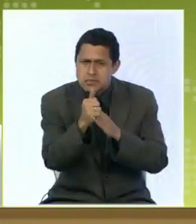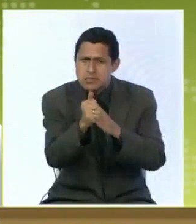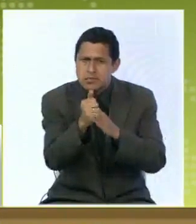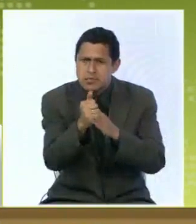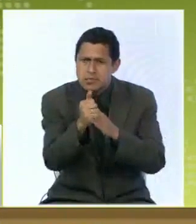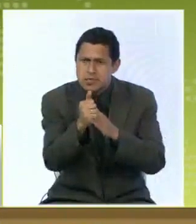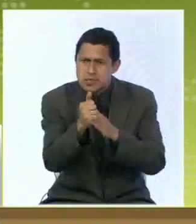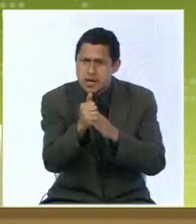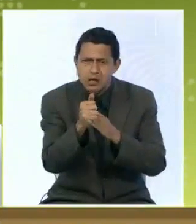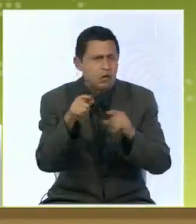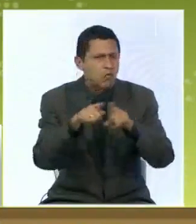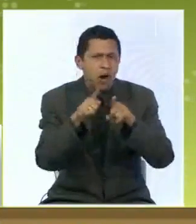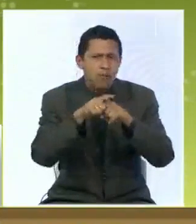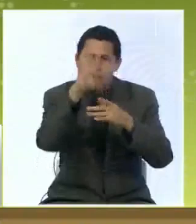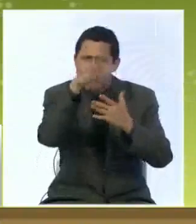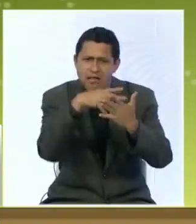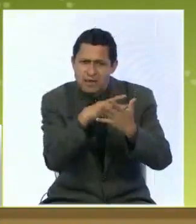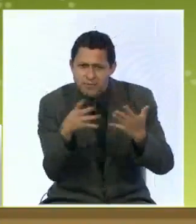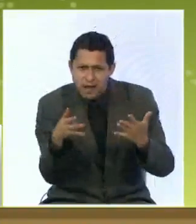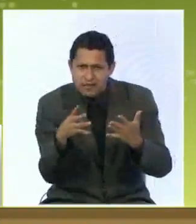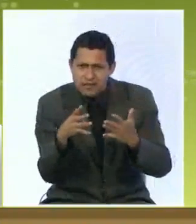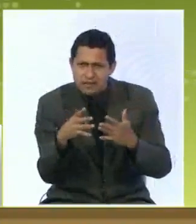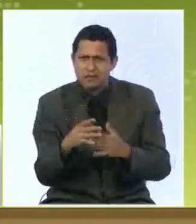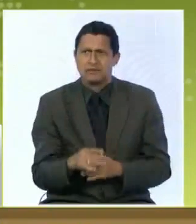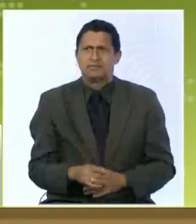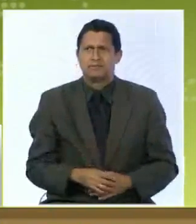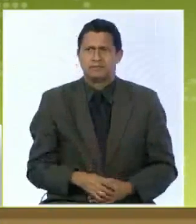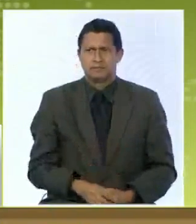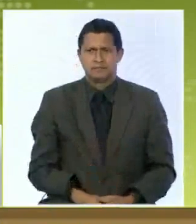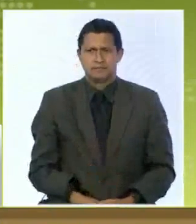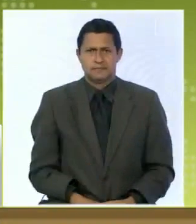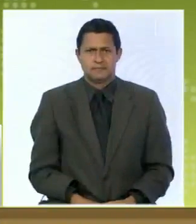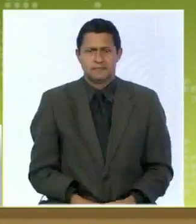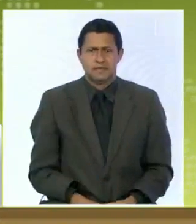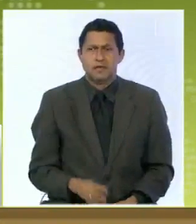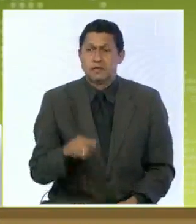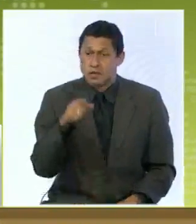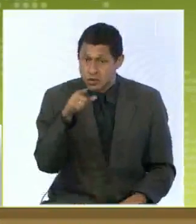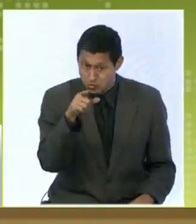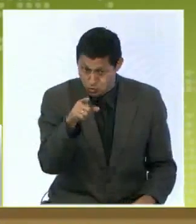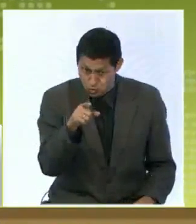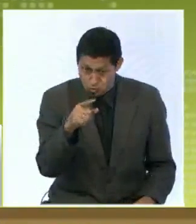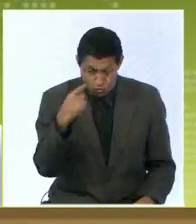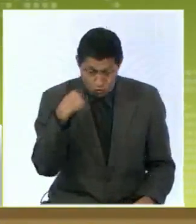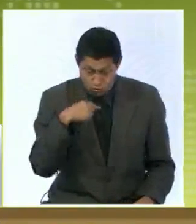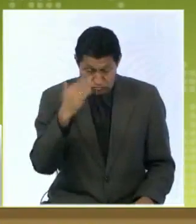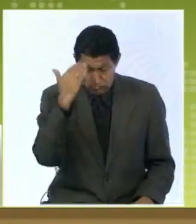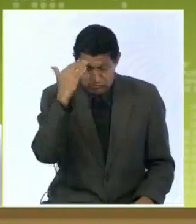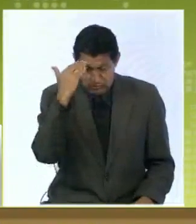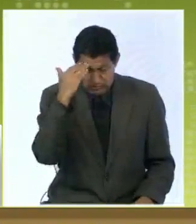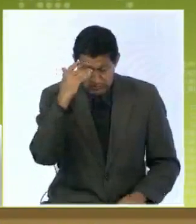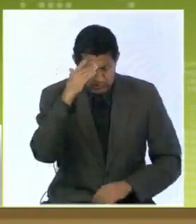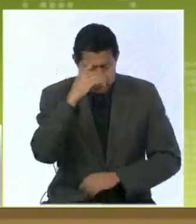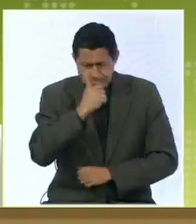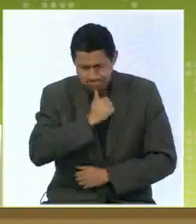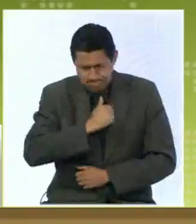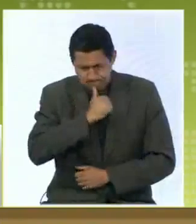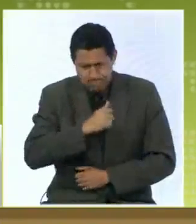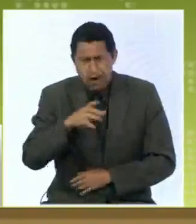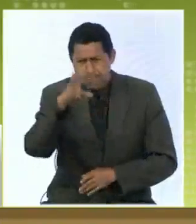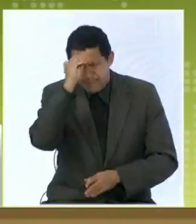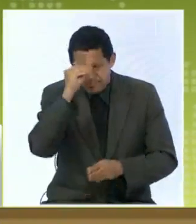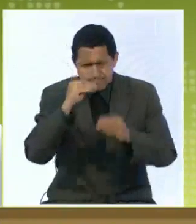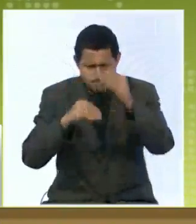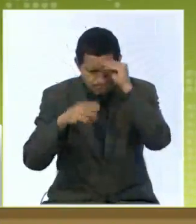fórmula matemática y es una fórmula automaestría es decir, si tú no logras disciplinarte en el